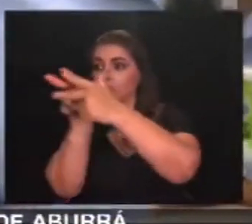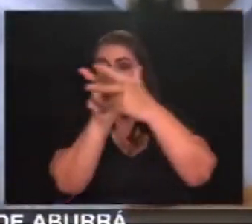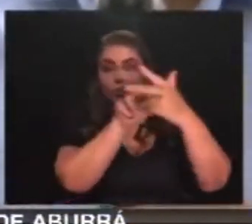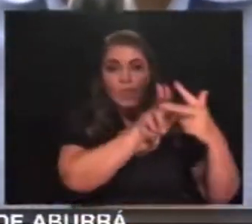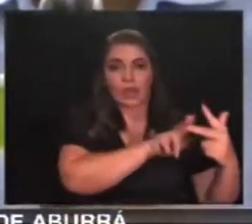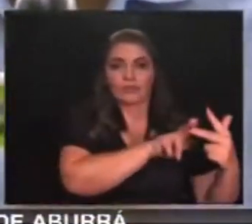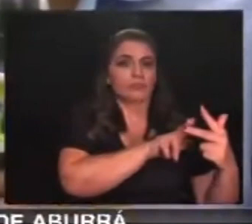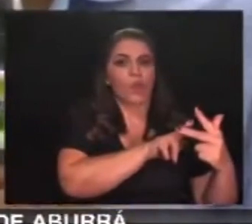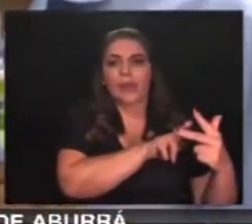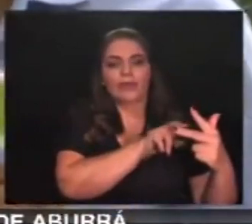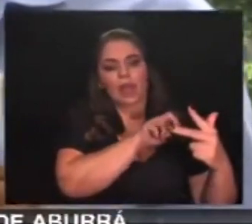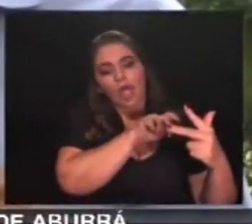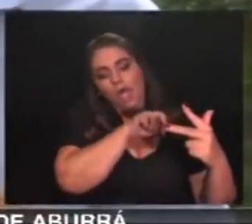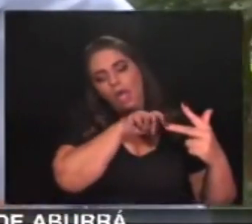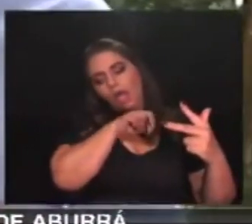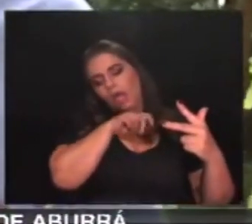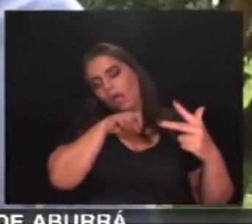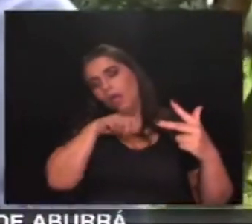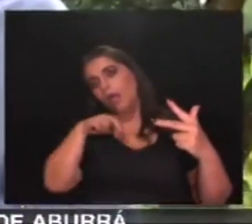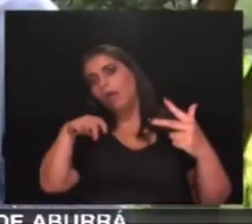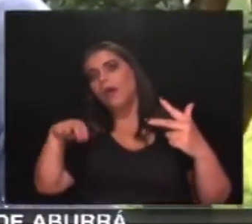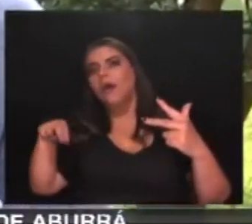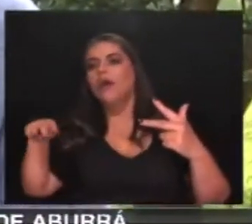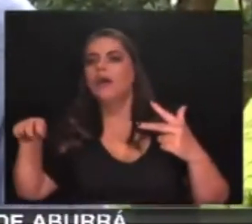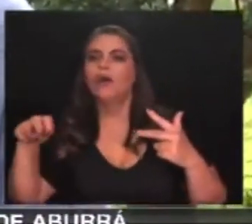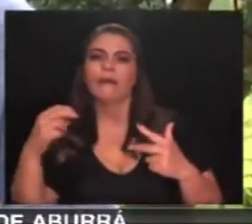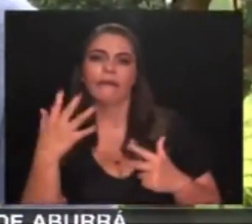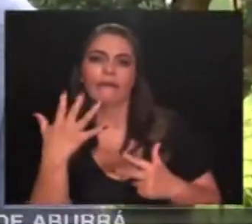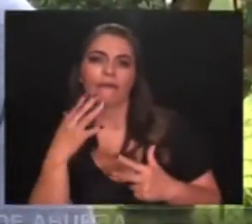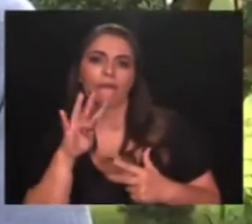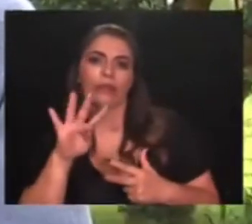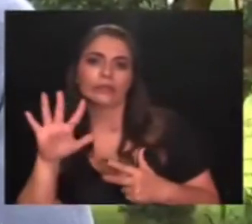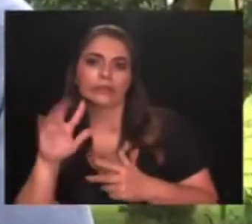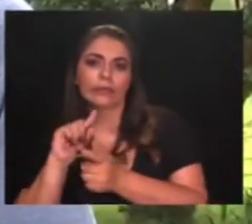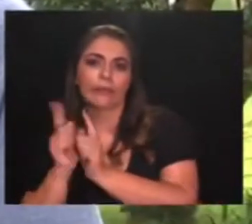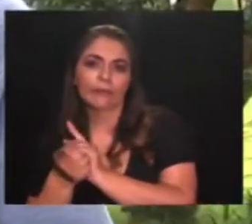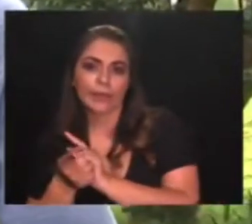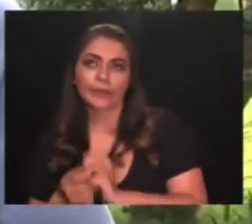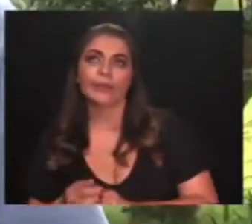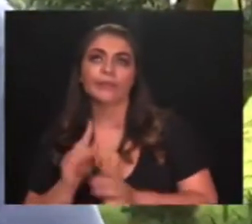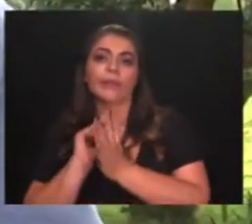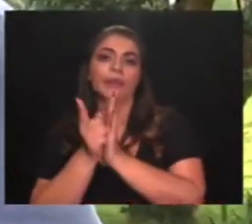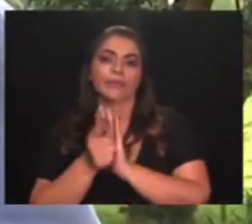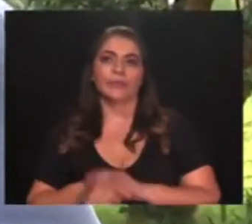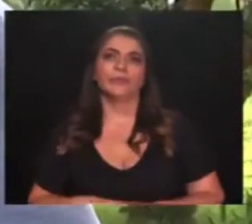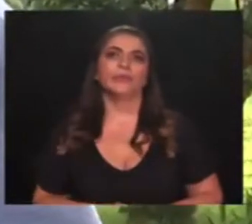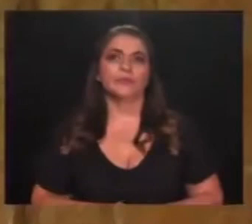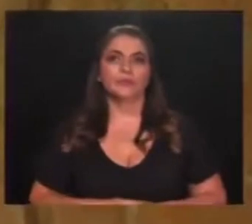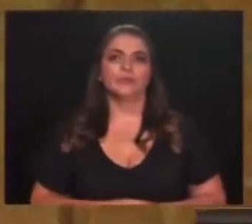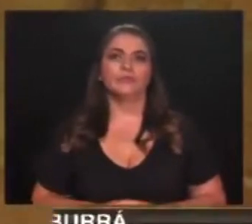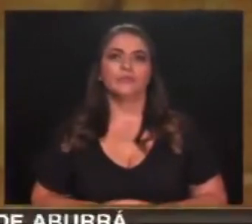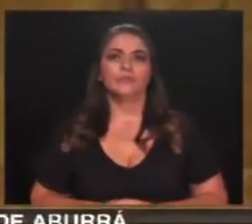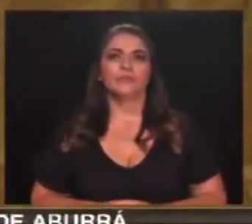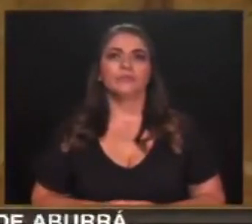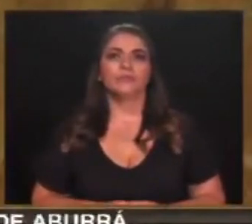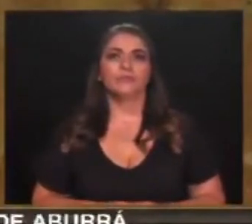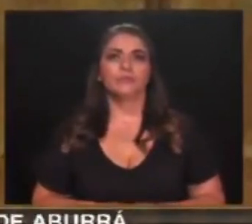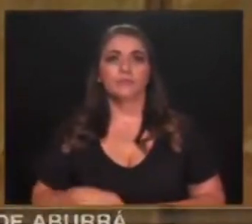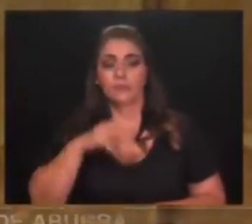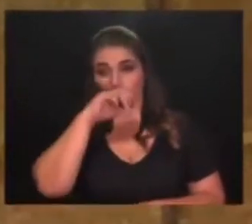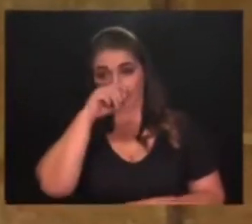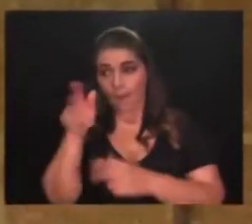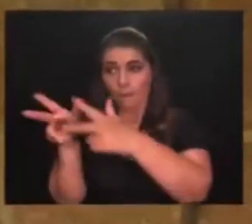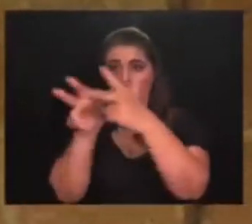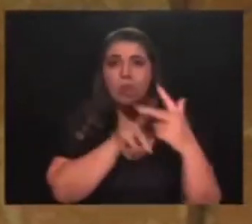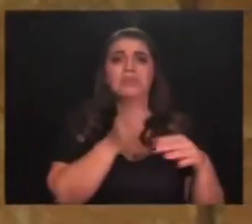a hacer un recorrido de unos 45 minutos para poder llegar a la cabecera del municipio de Barbosa. 5 minuticos